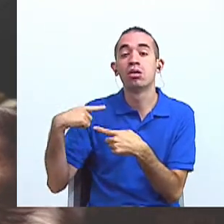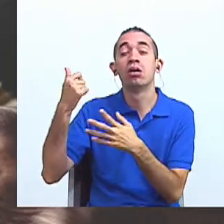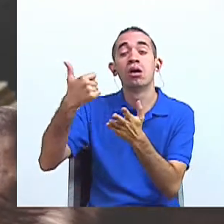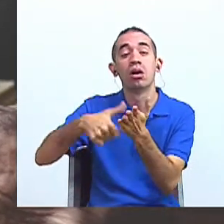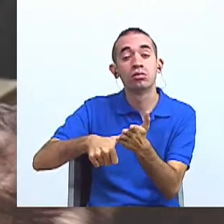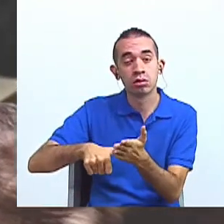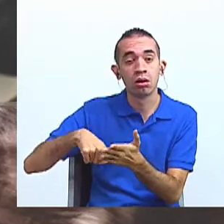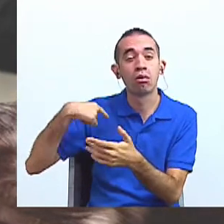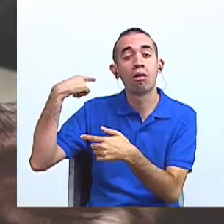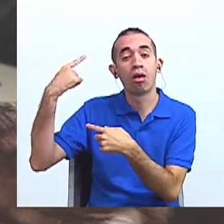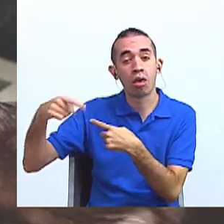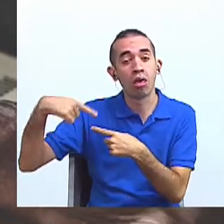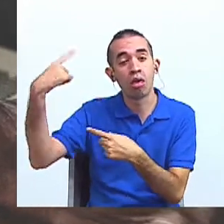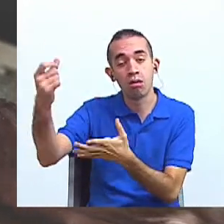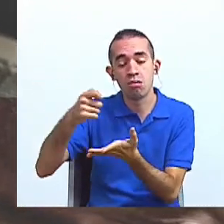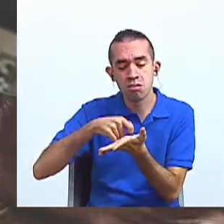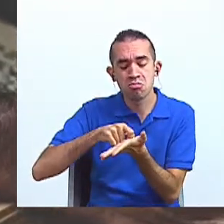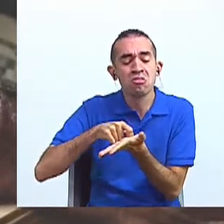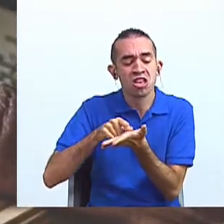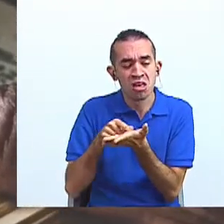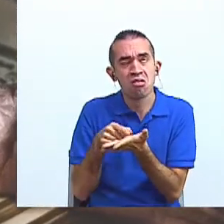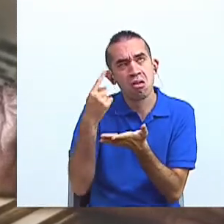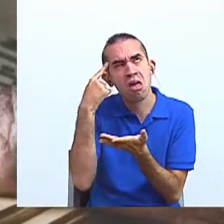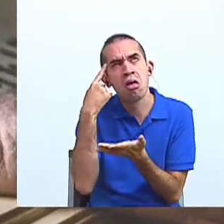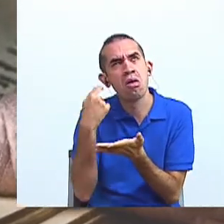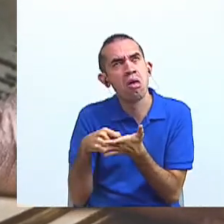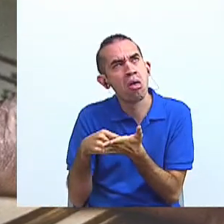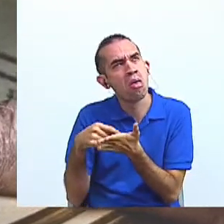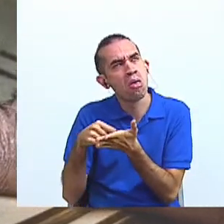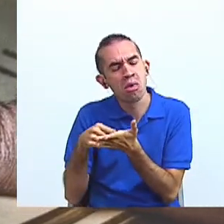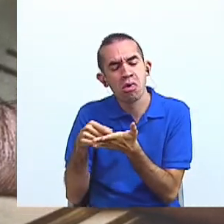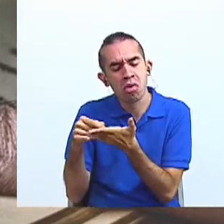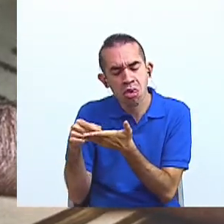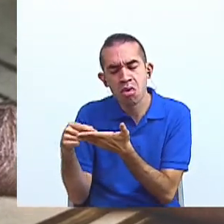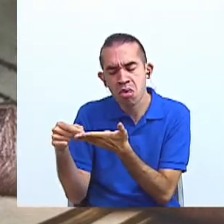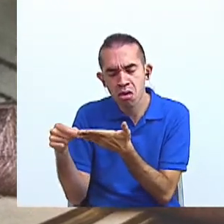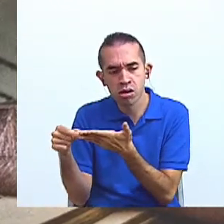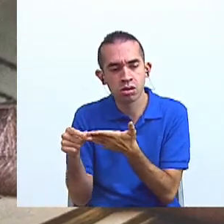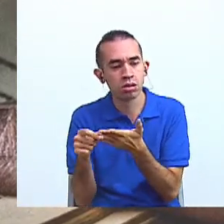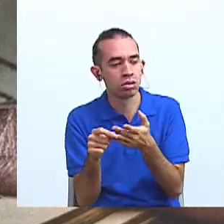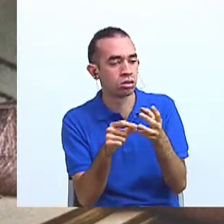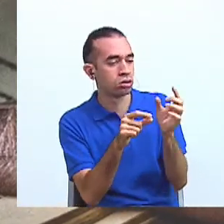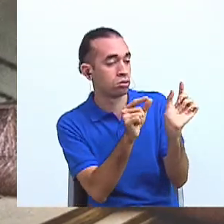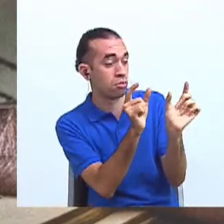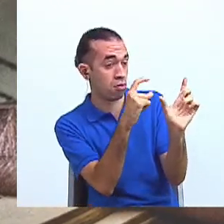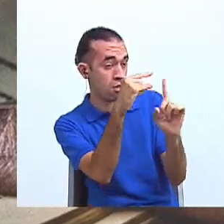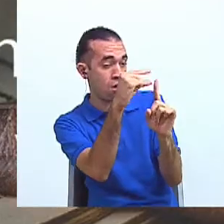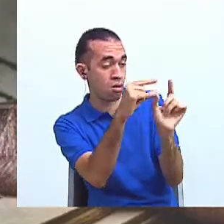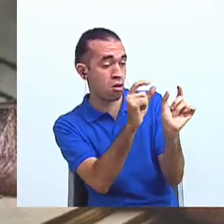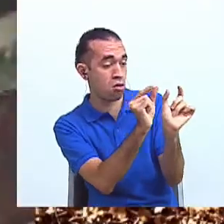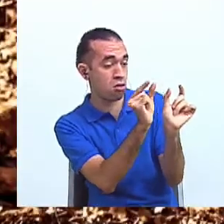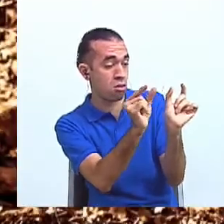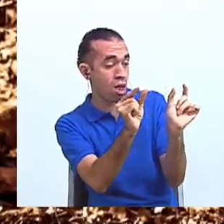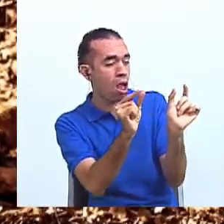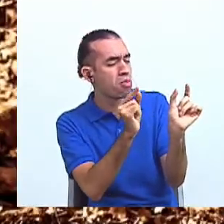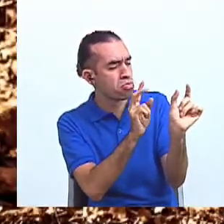casi lo había olvidado. Leía lentamente, juntando las sílabas, murmurando a media voz como si las paladeara. Y al tenerla